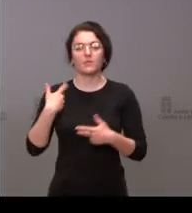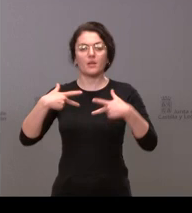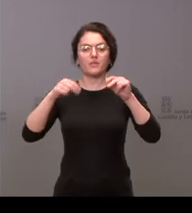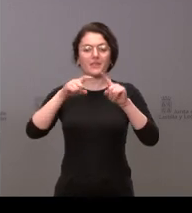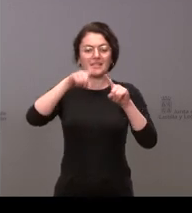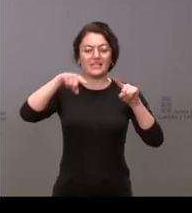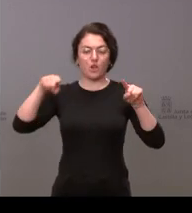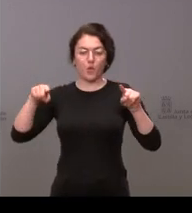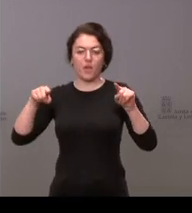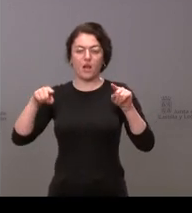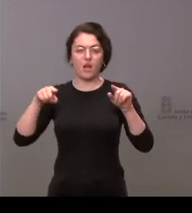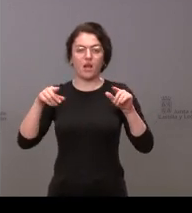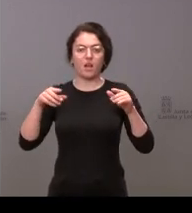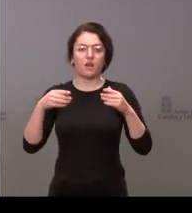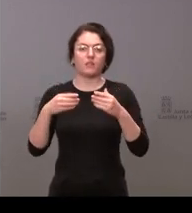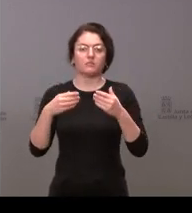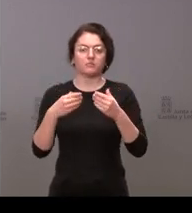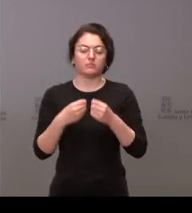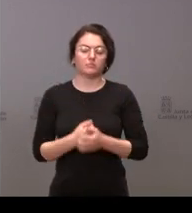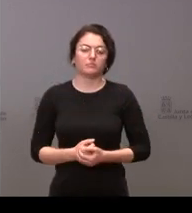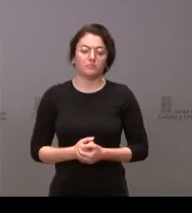Rincón, de Segovia Udaz. Cuando quieras.